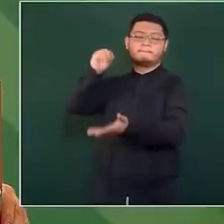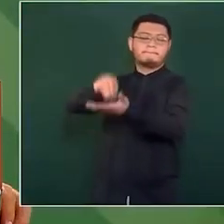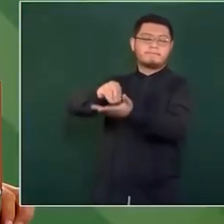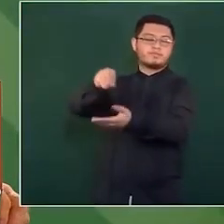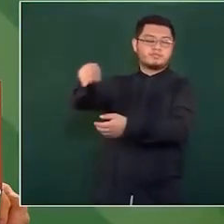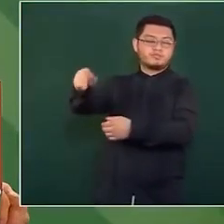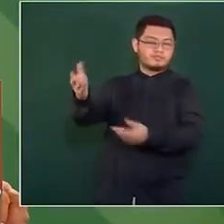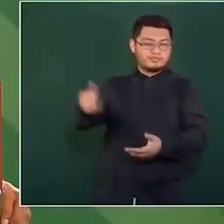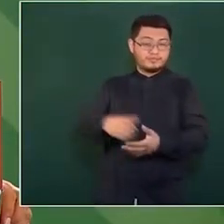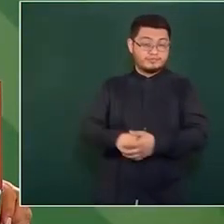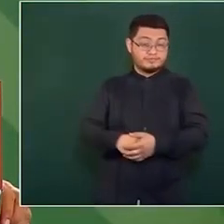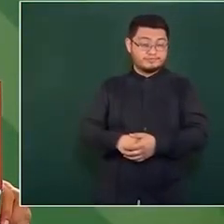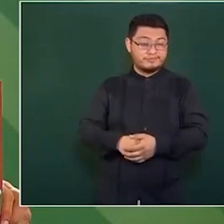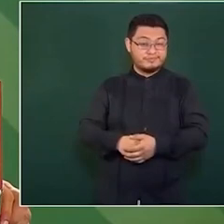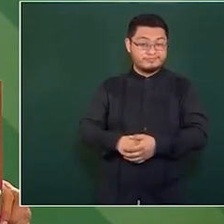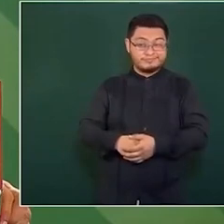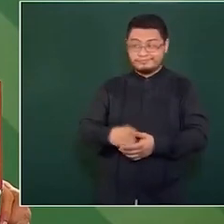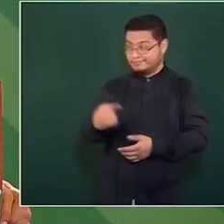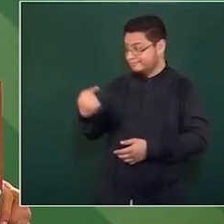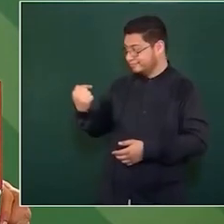Estoy hablando del 2000,